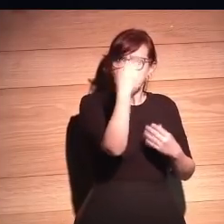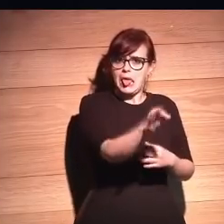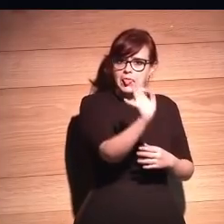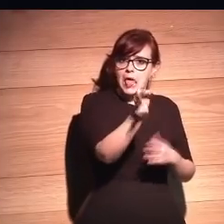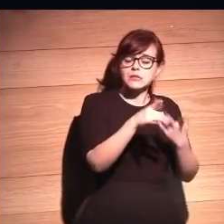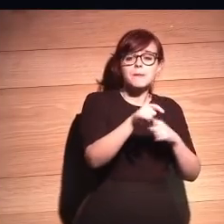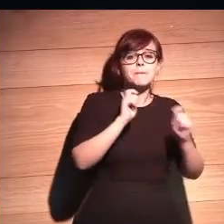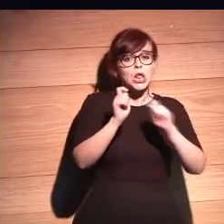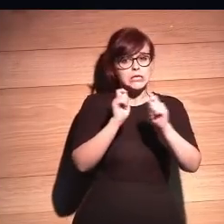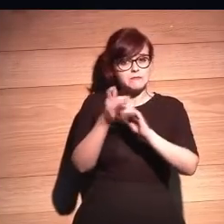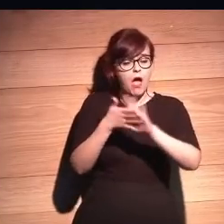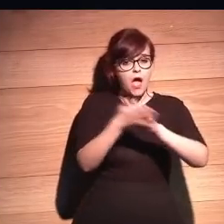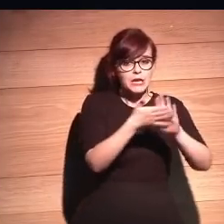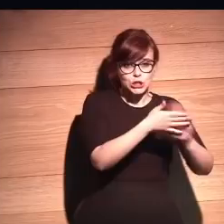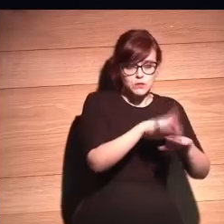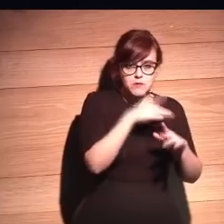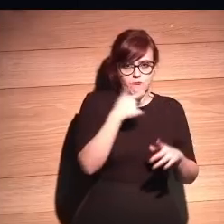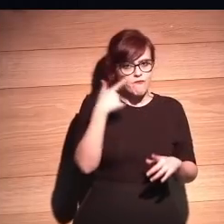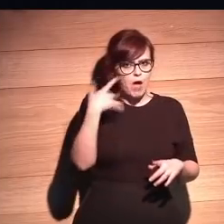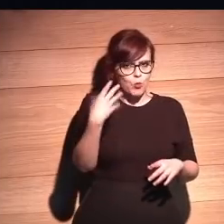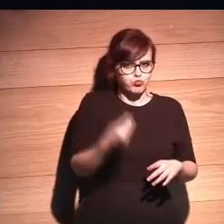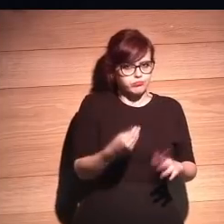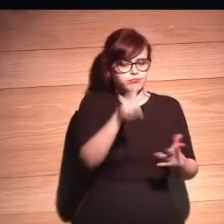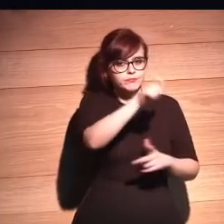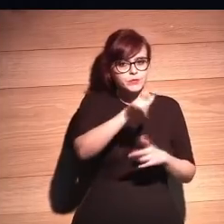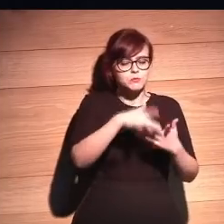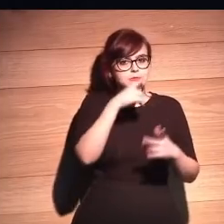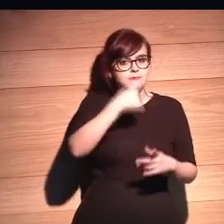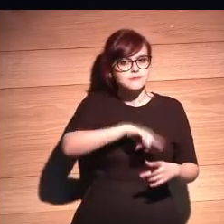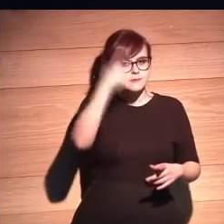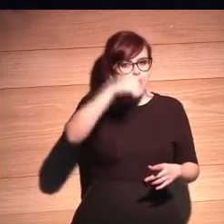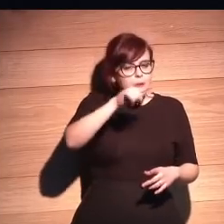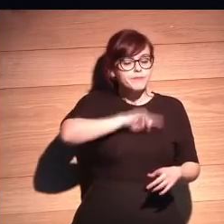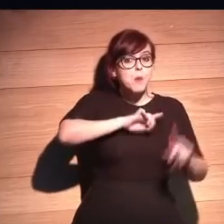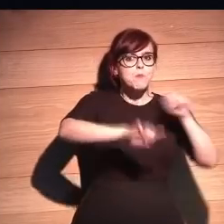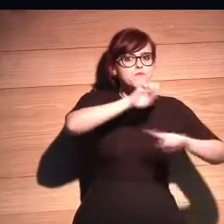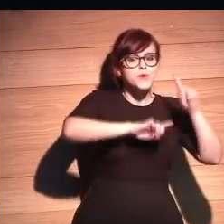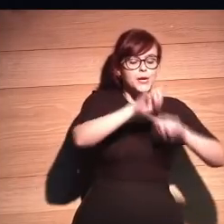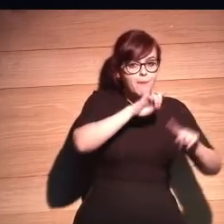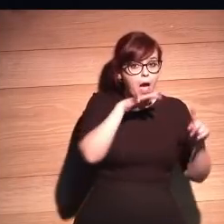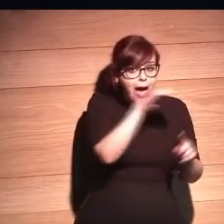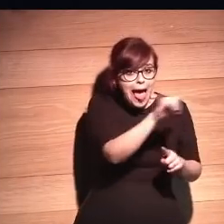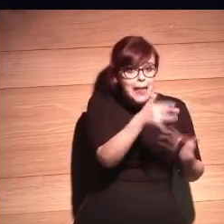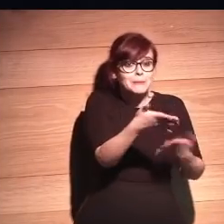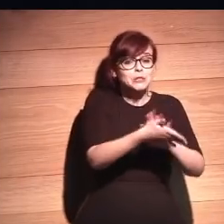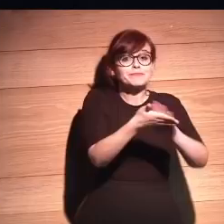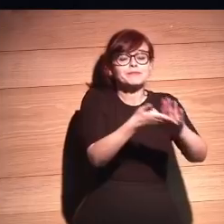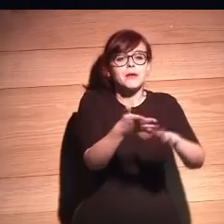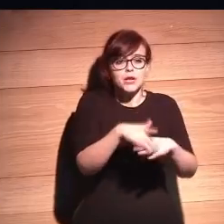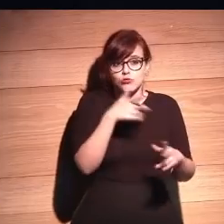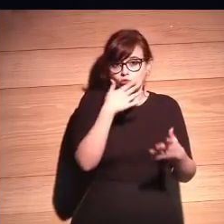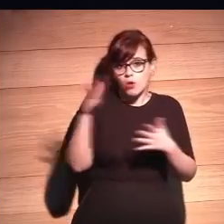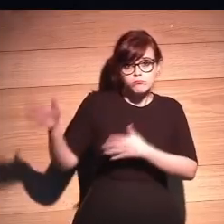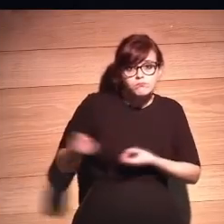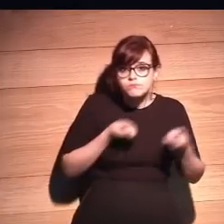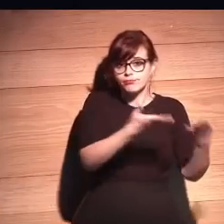también con periodistas reputados que son conscientes de todo este problema y, bueno, yo te voy a